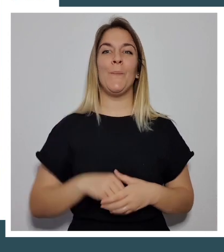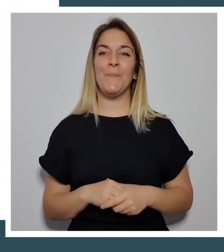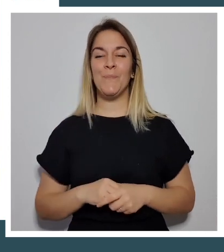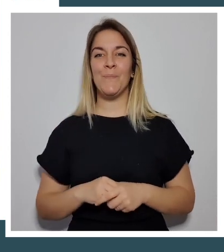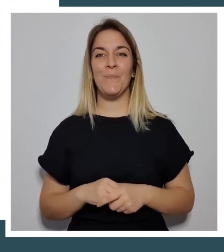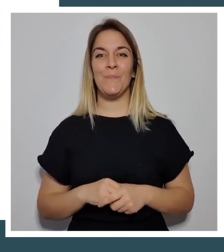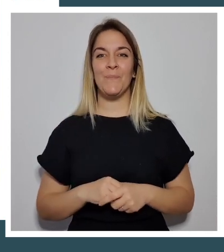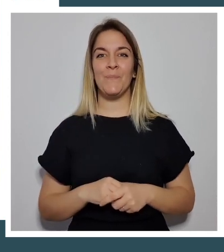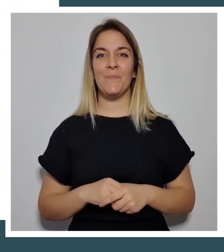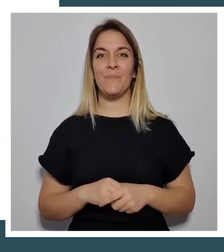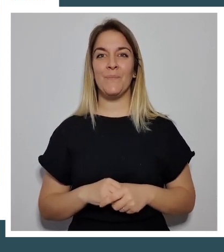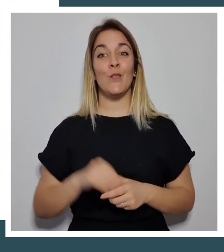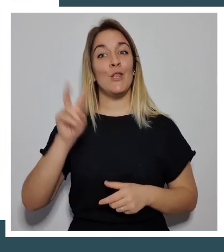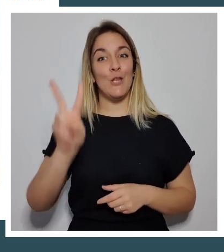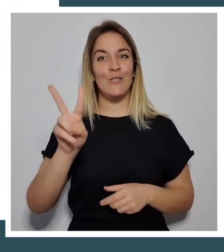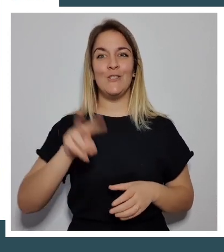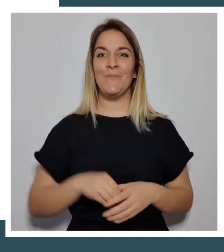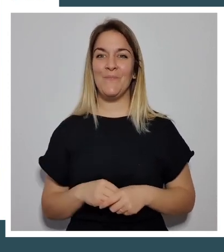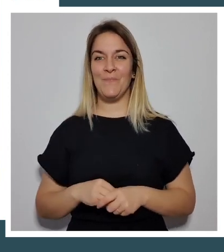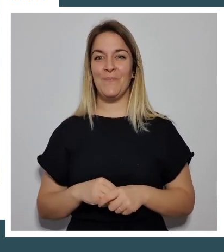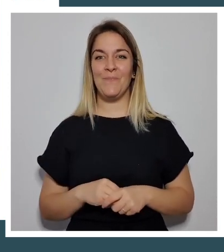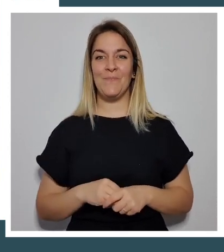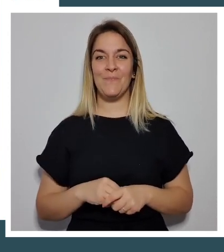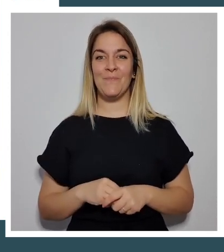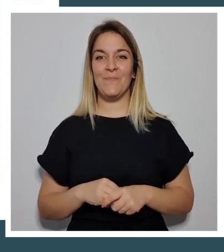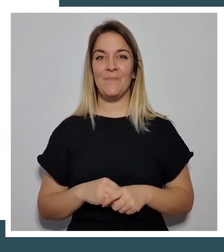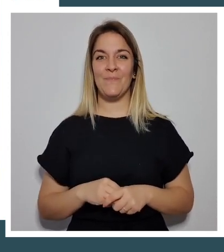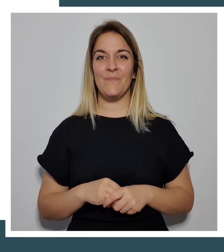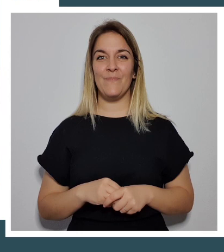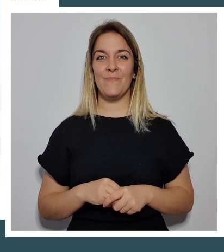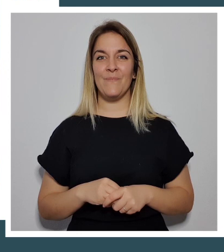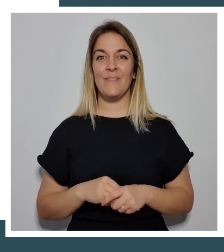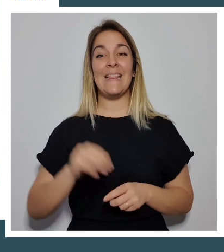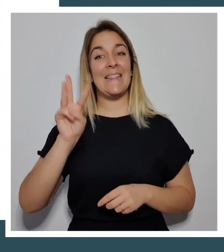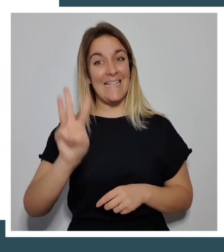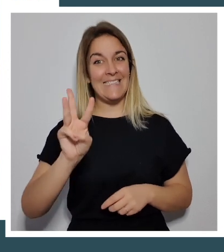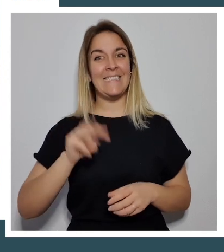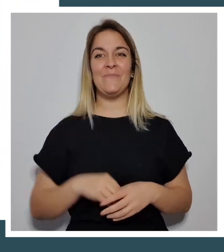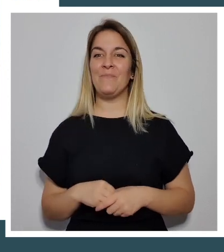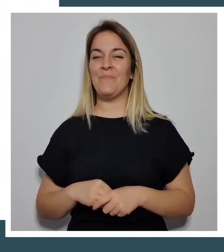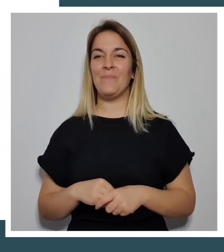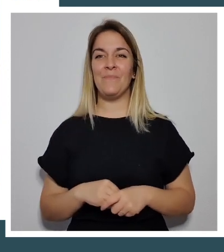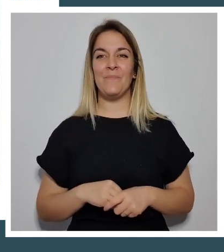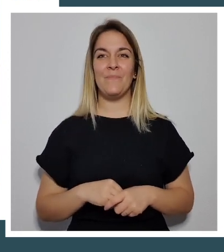1, 2, 3,